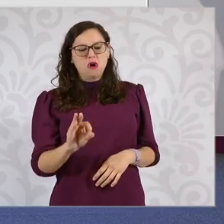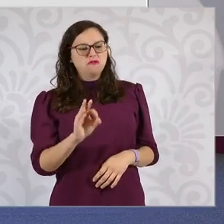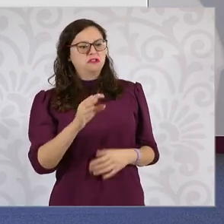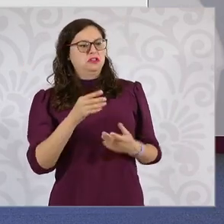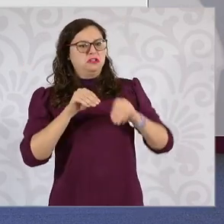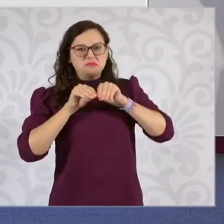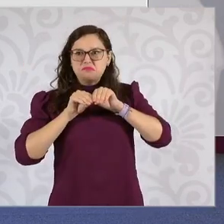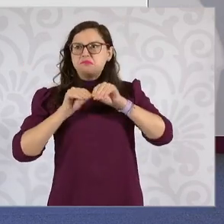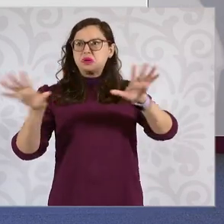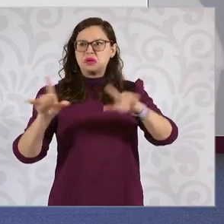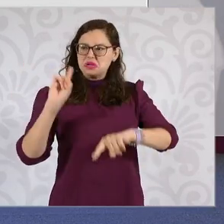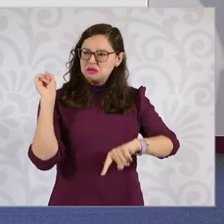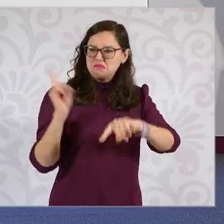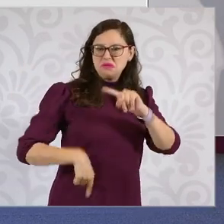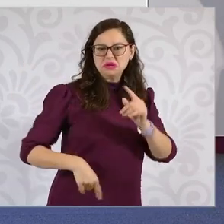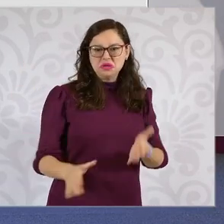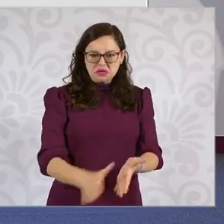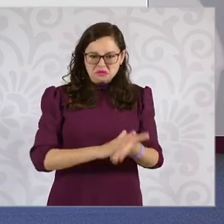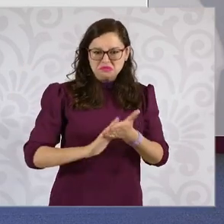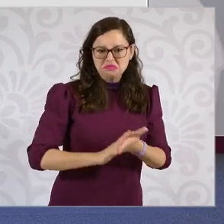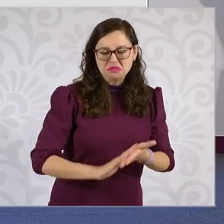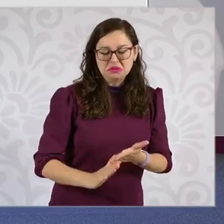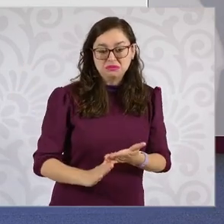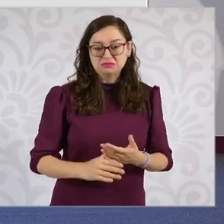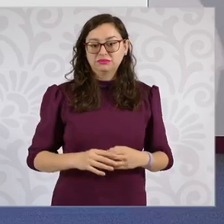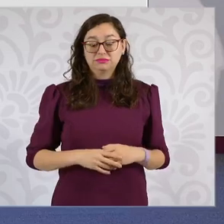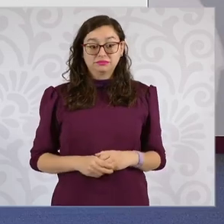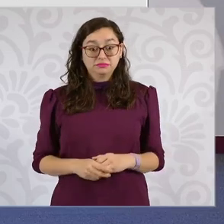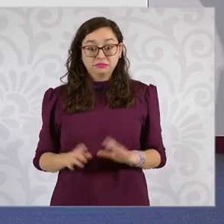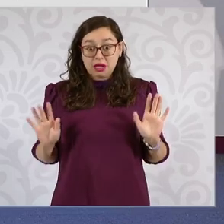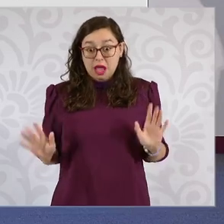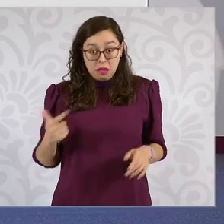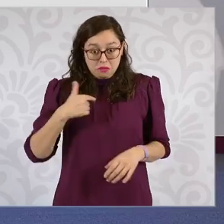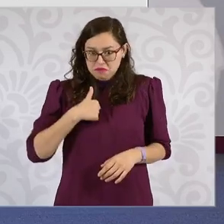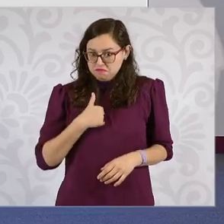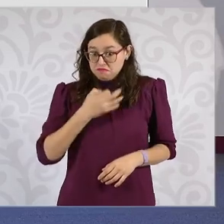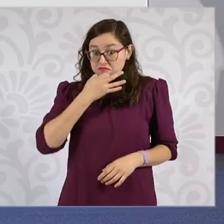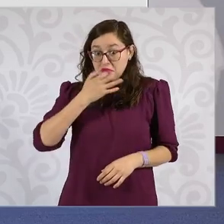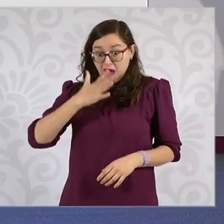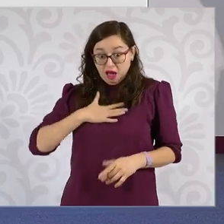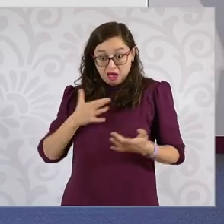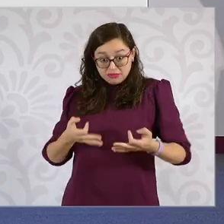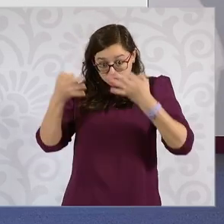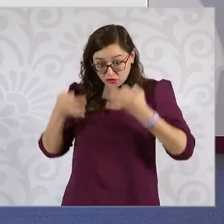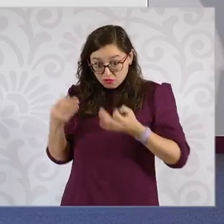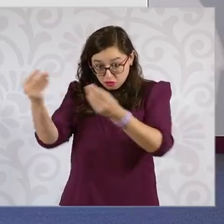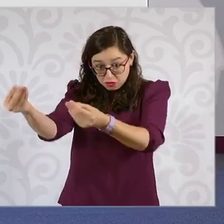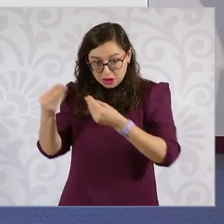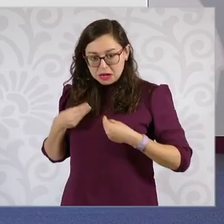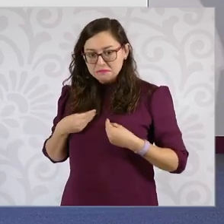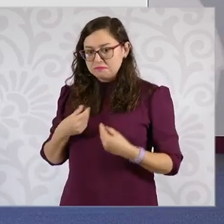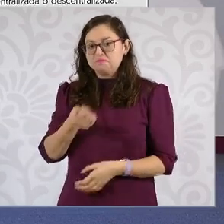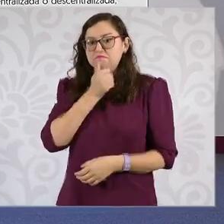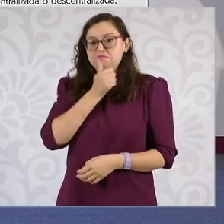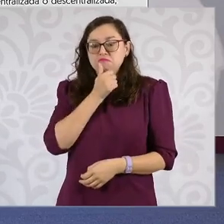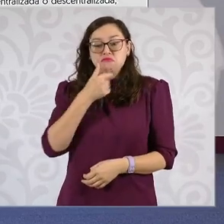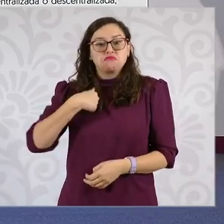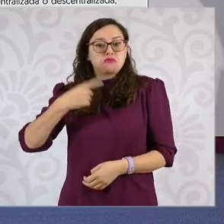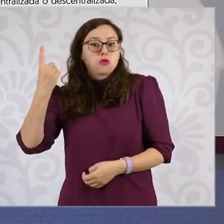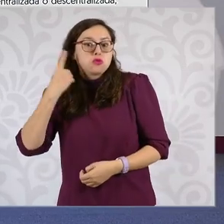eliminar del diario oficial, esto lo sabemos por los medios, aunque no hemos sido notificados formalmente. Adelante.